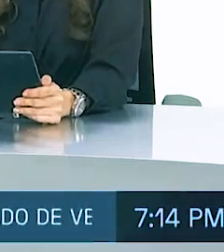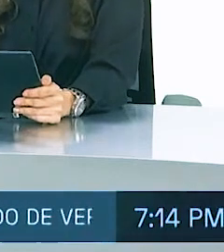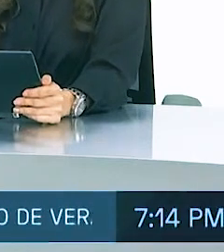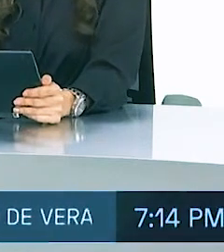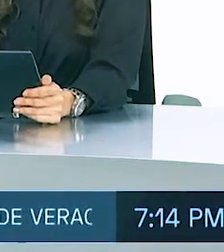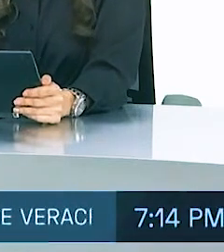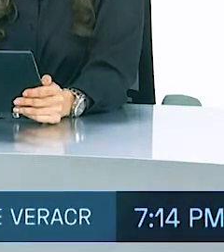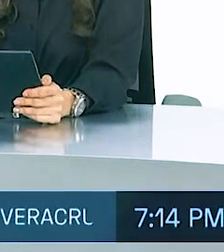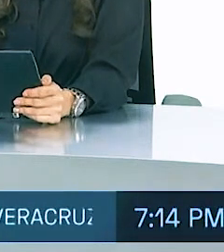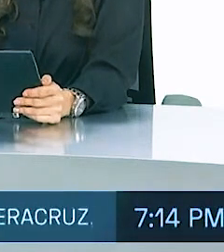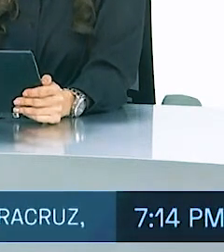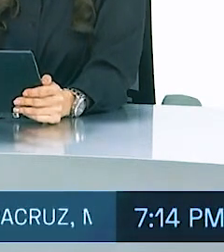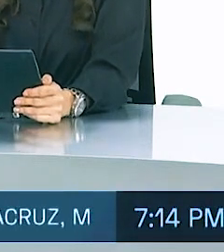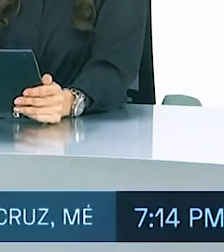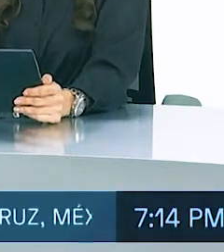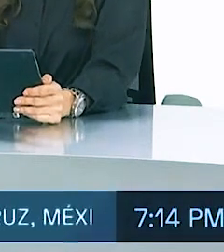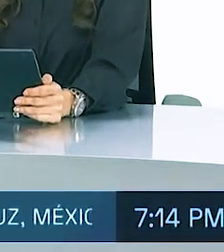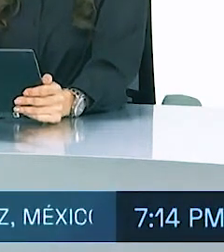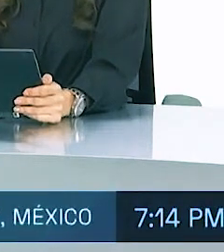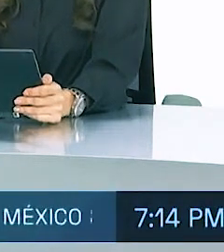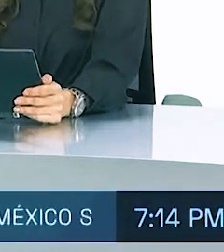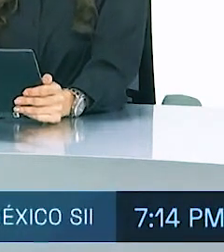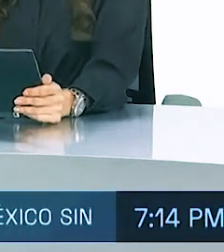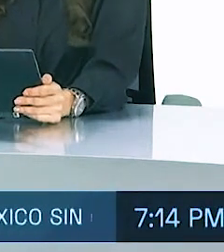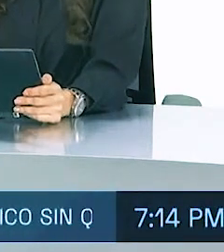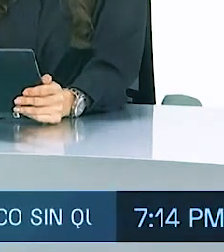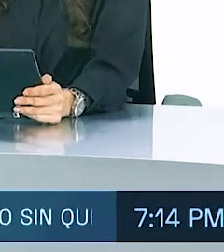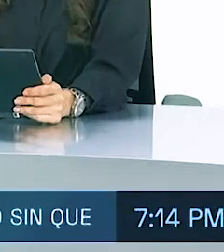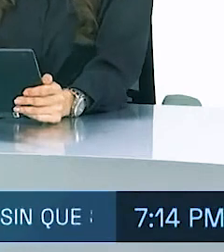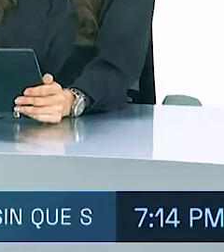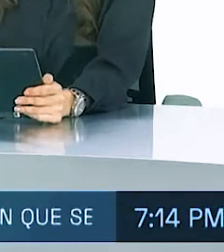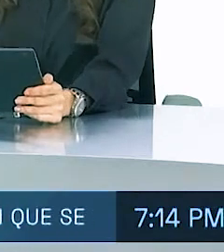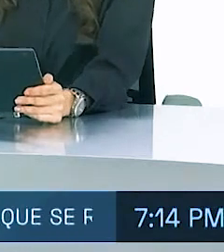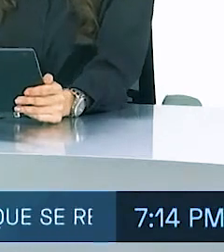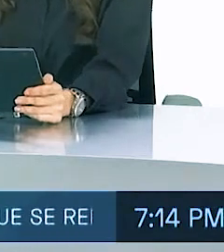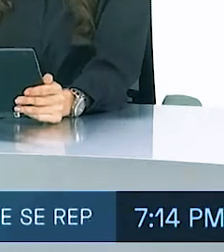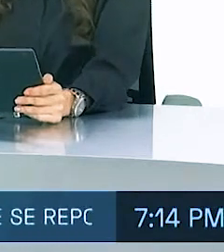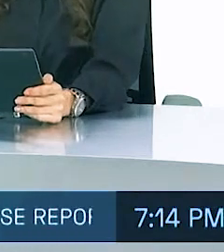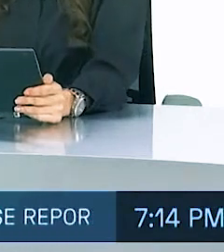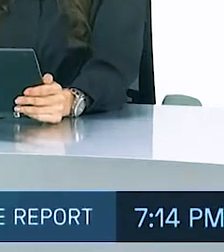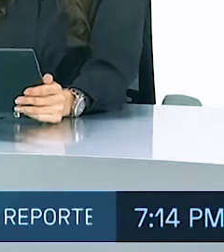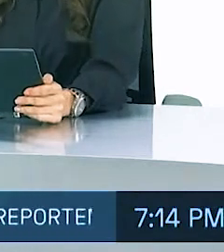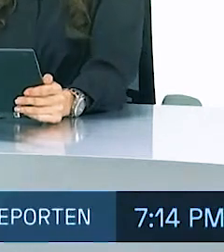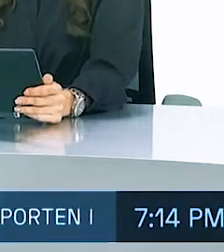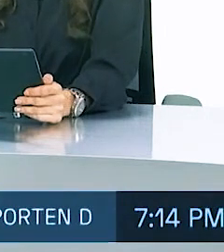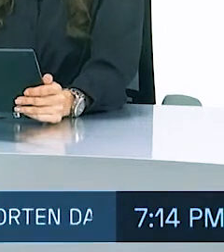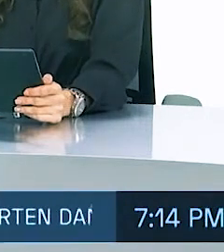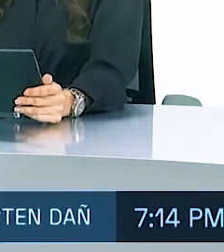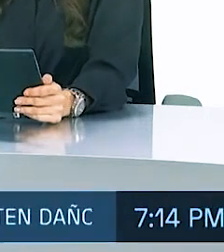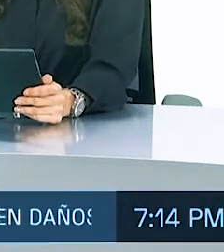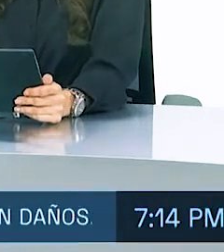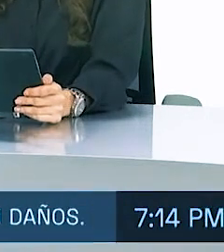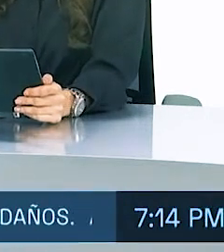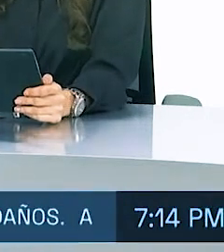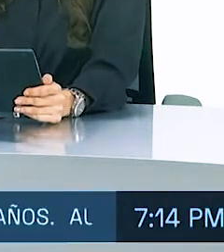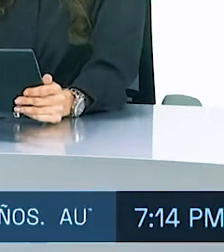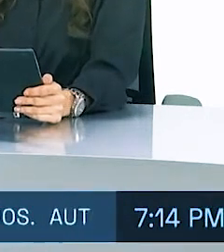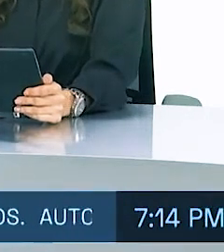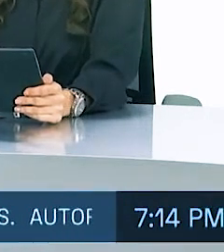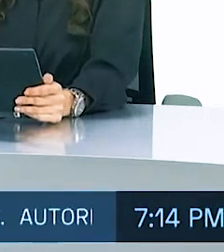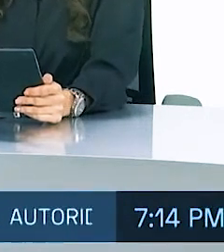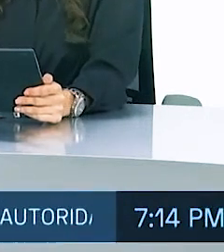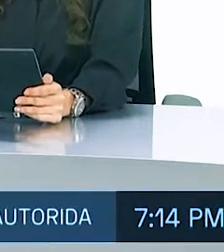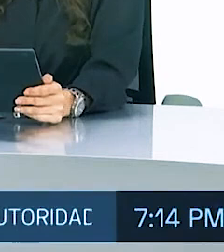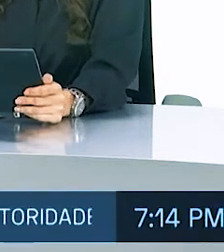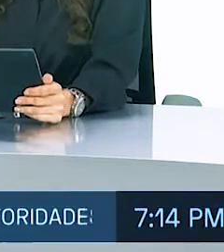disfrutar de este nuevo modelo que marca un referente en la historia del país una atención óptima para las mamás y